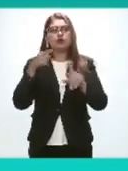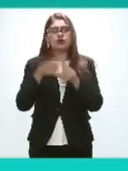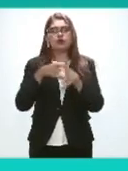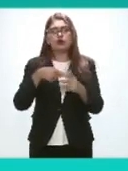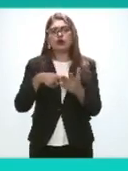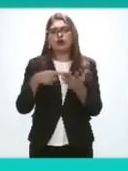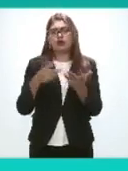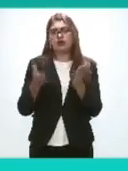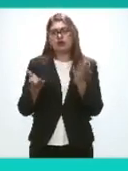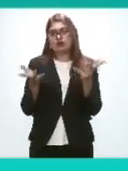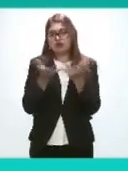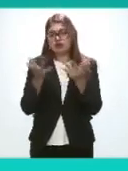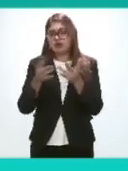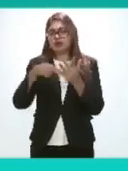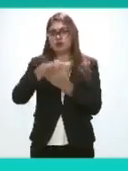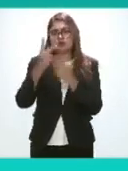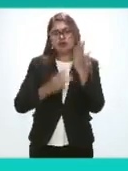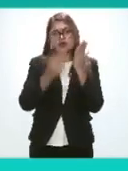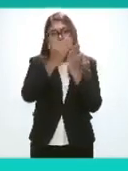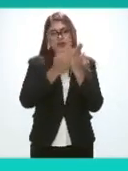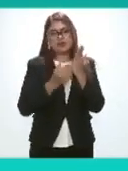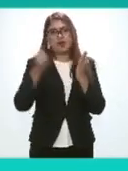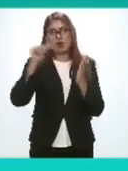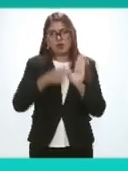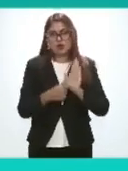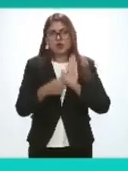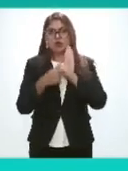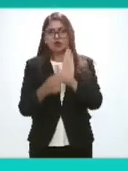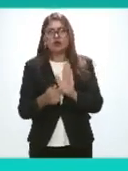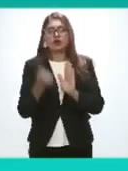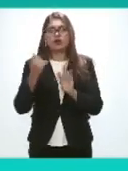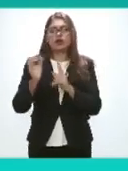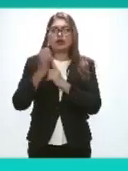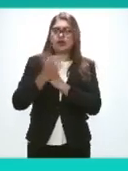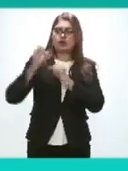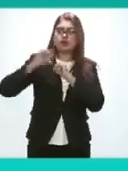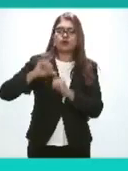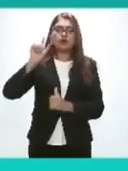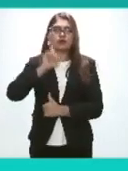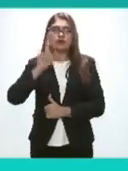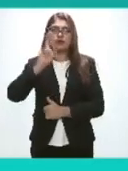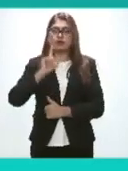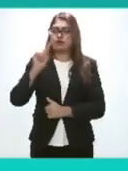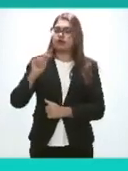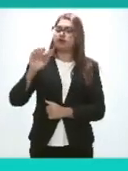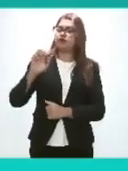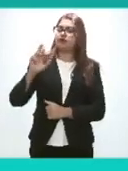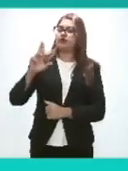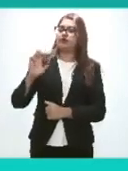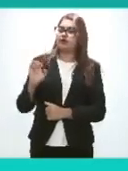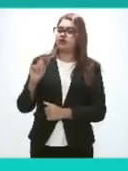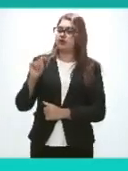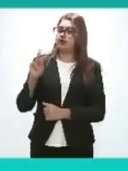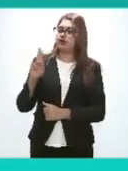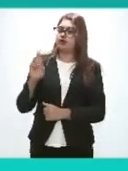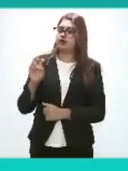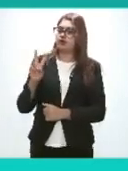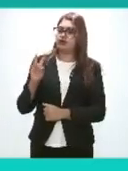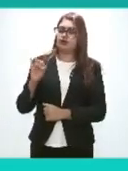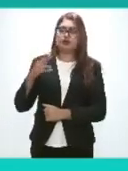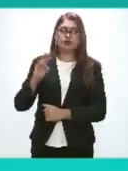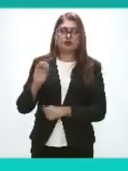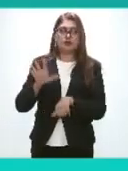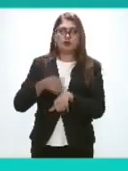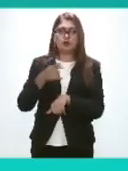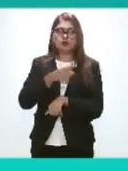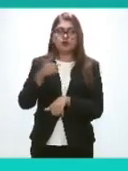proyecto de la política que presentamos hoy o que ha presentado la comisionada Tere Treviño dado que ustedes como integrantes de